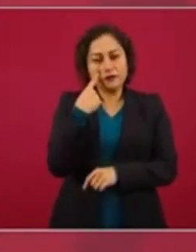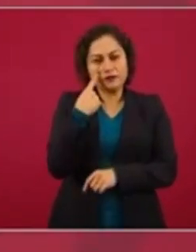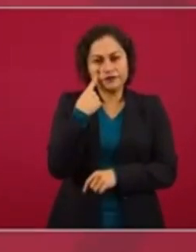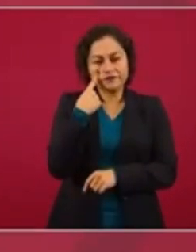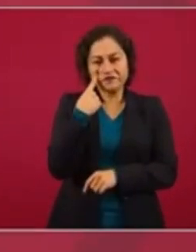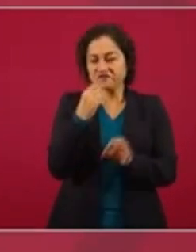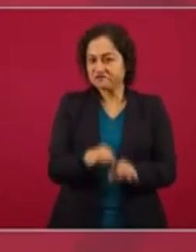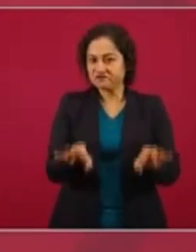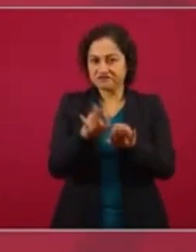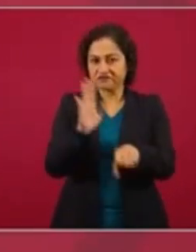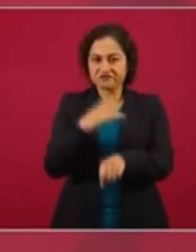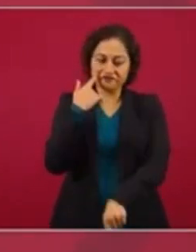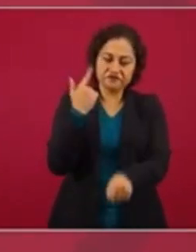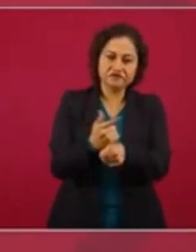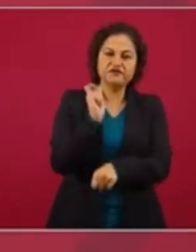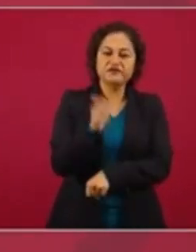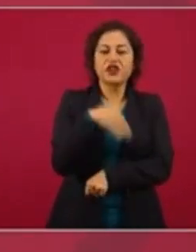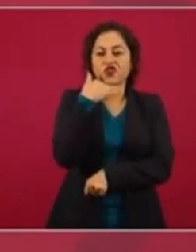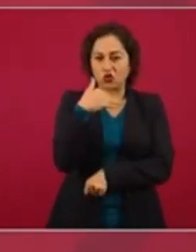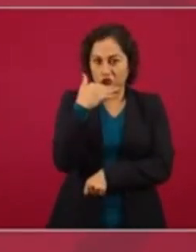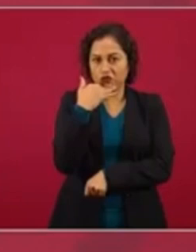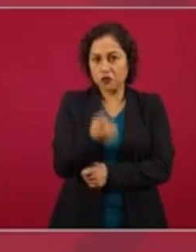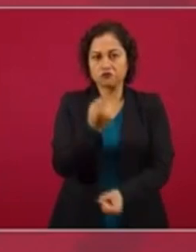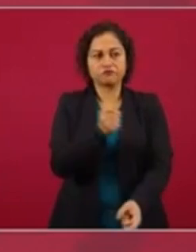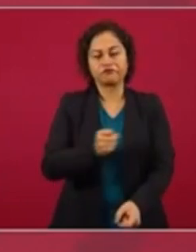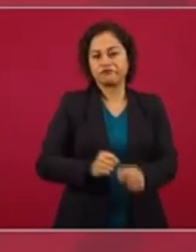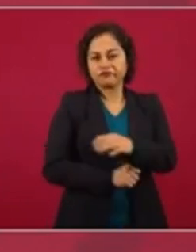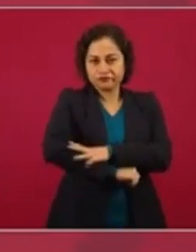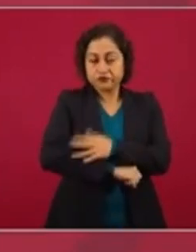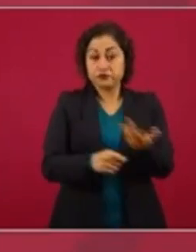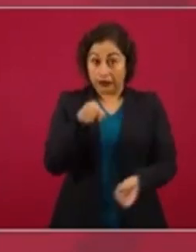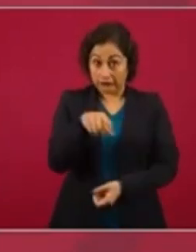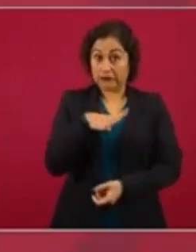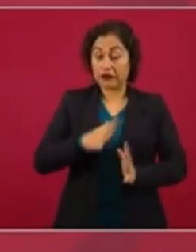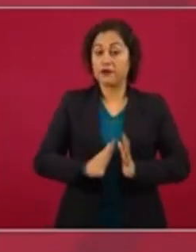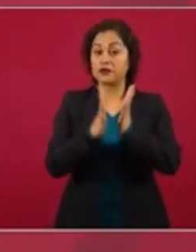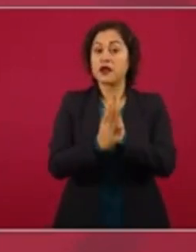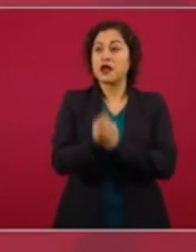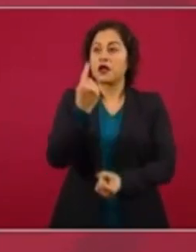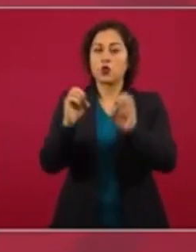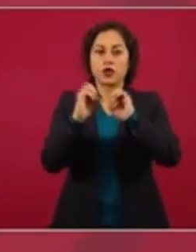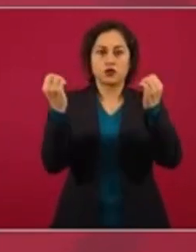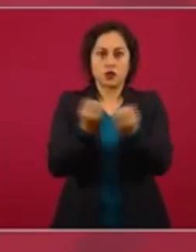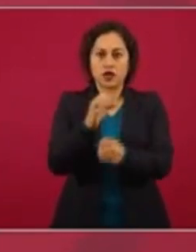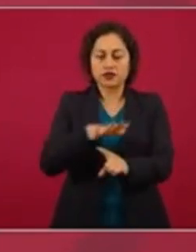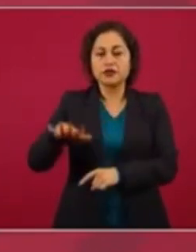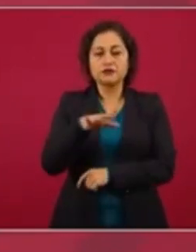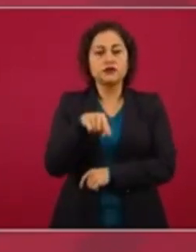corrupción, influyentismo. Habían organizaciones que